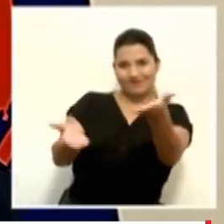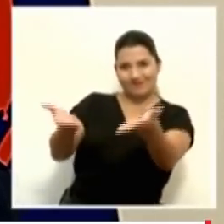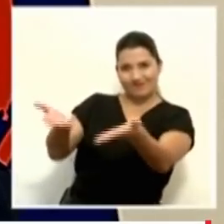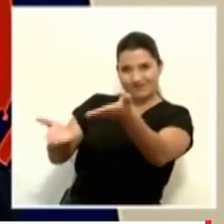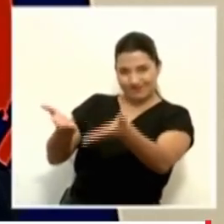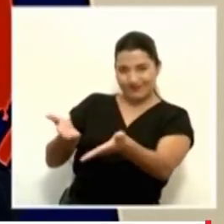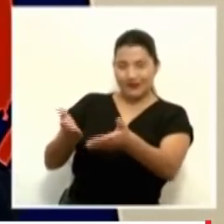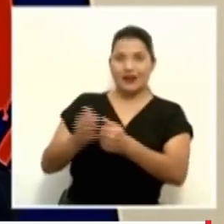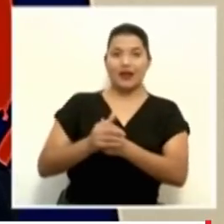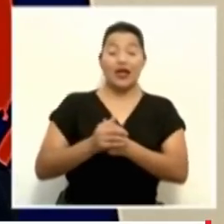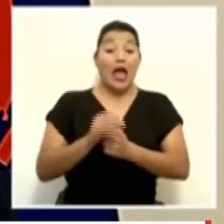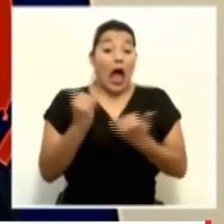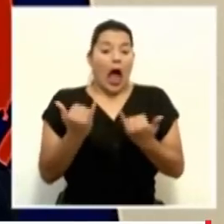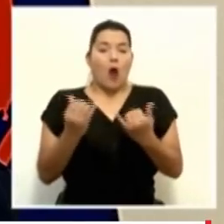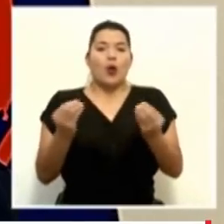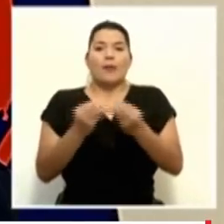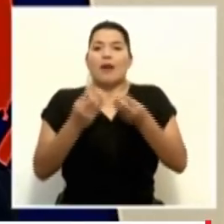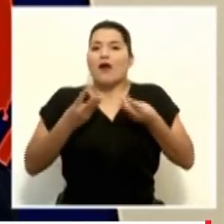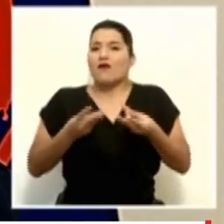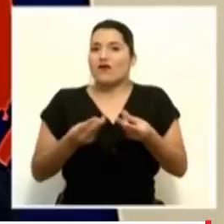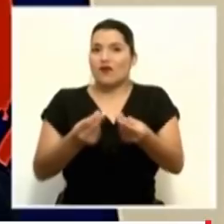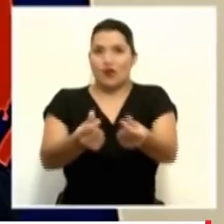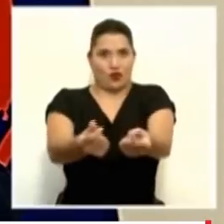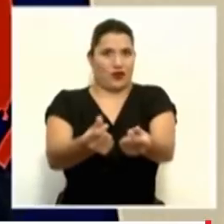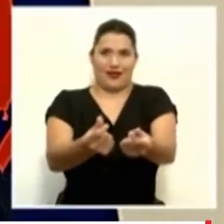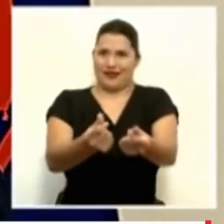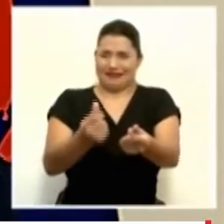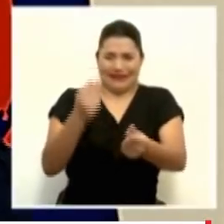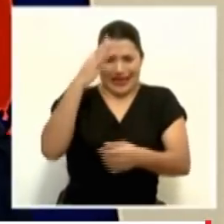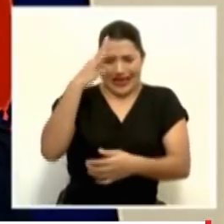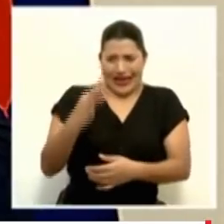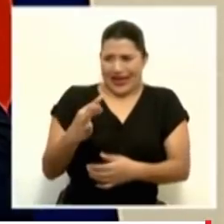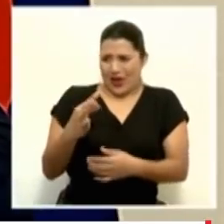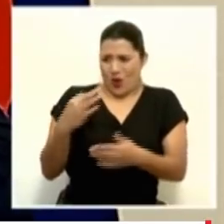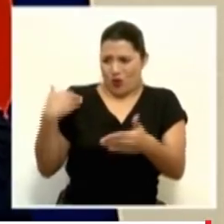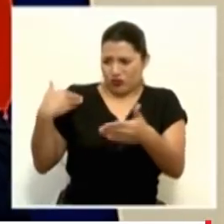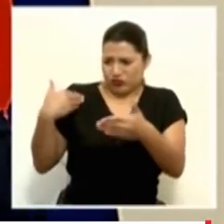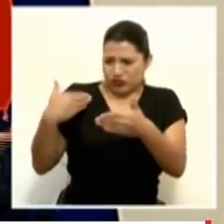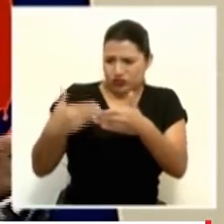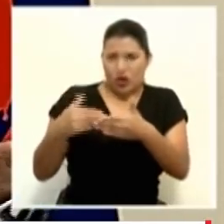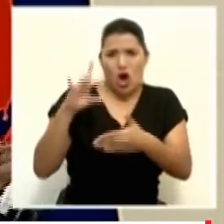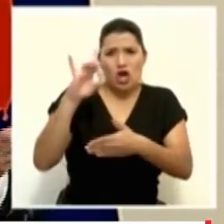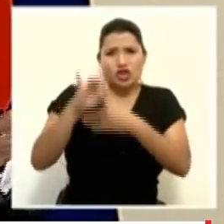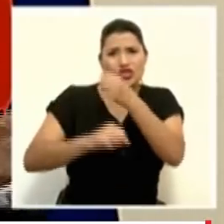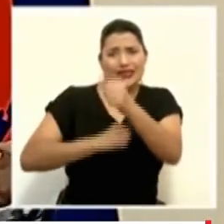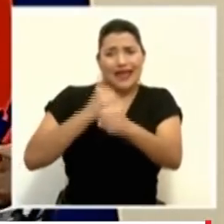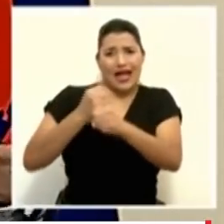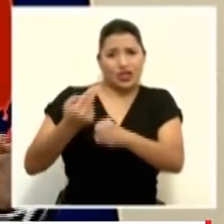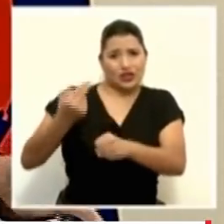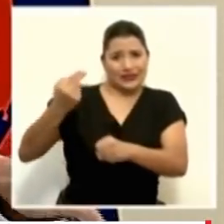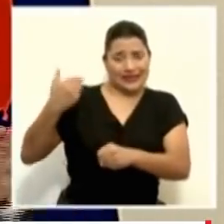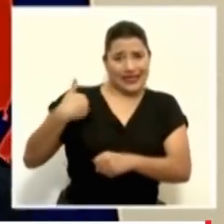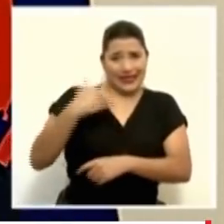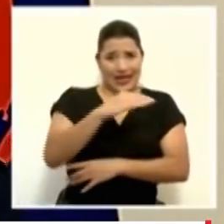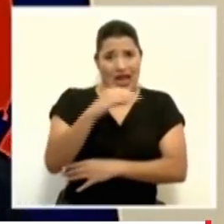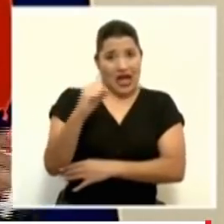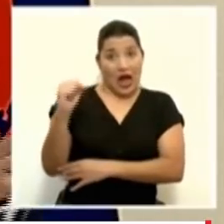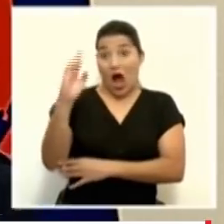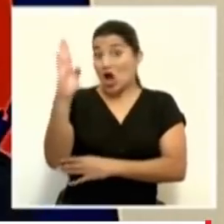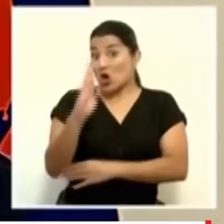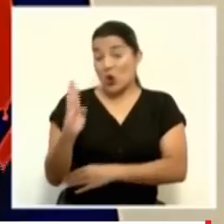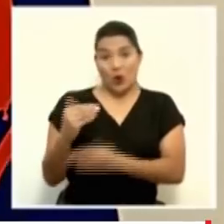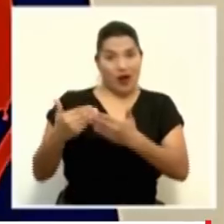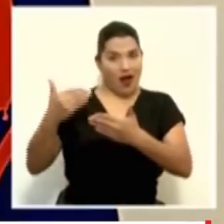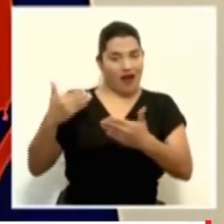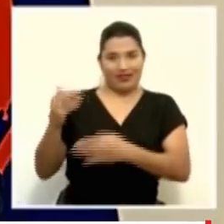manera tan fluida en sus casi 80 años de historia, porque ya hoy es quien tiene capacidad para atender a los pacientes y hacia